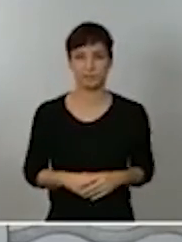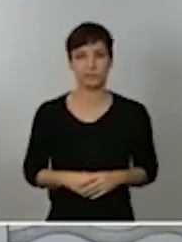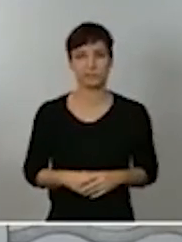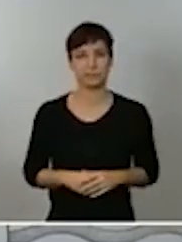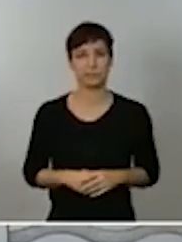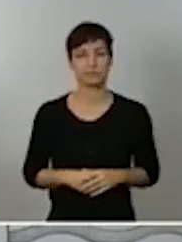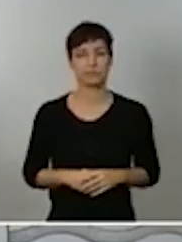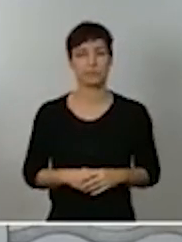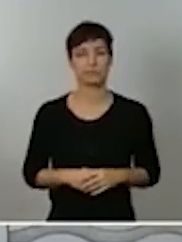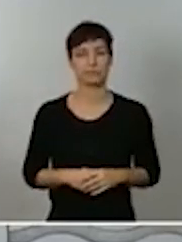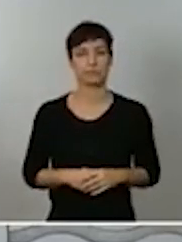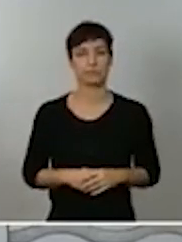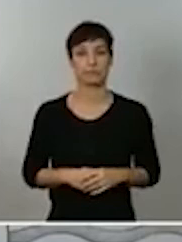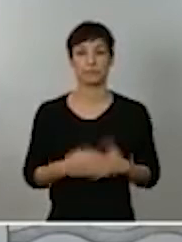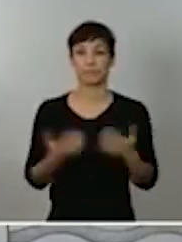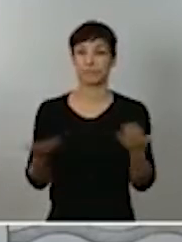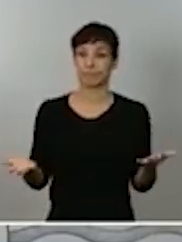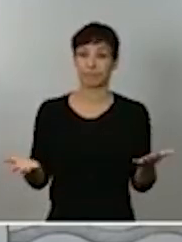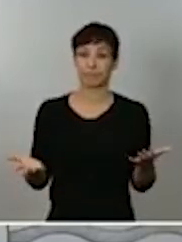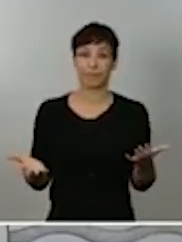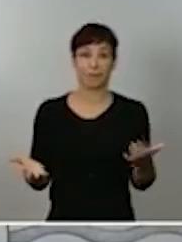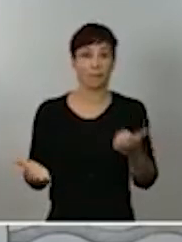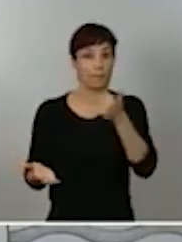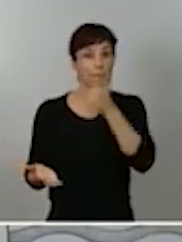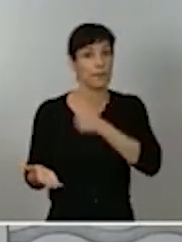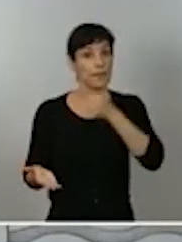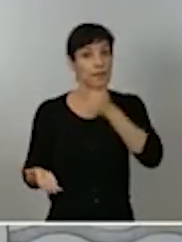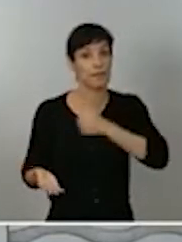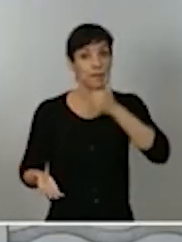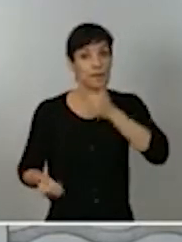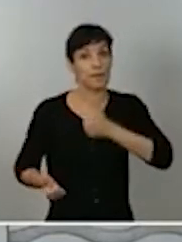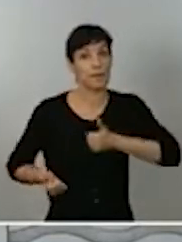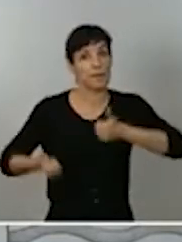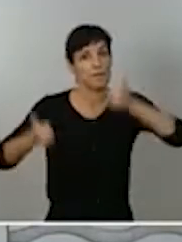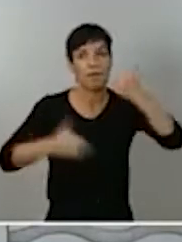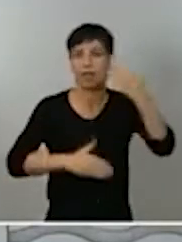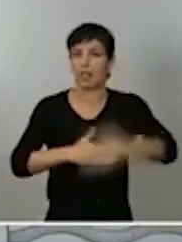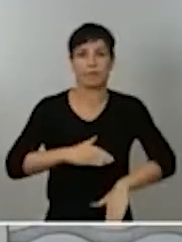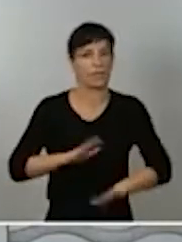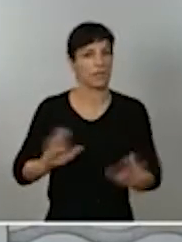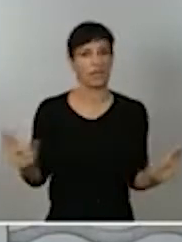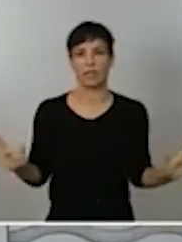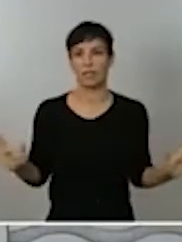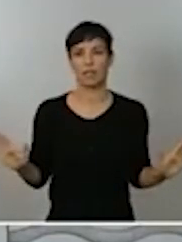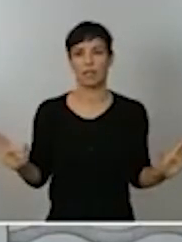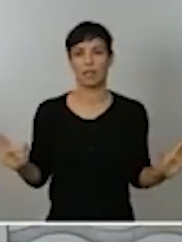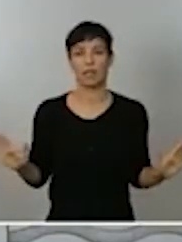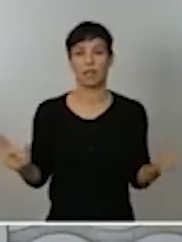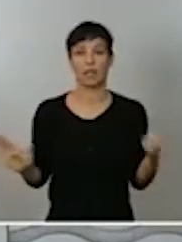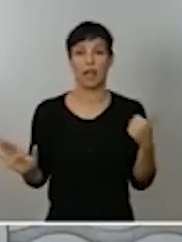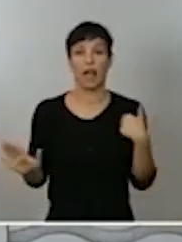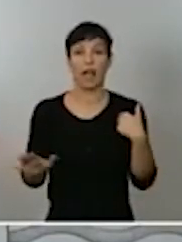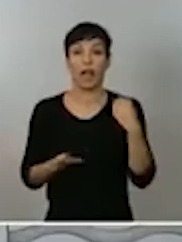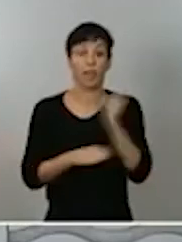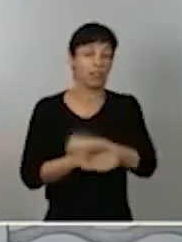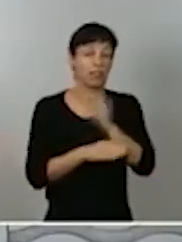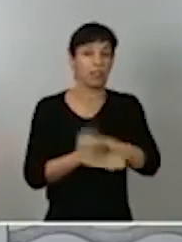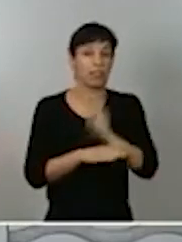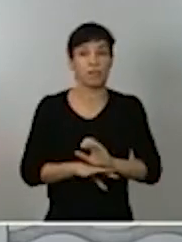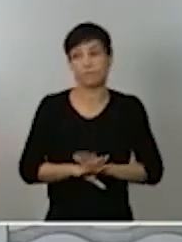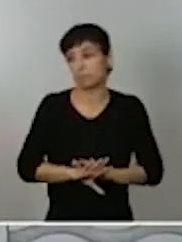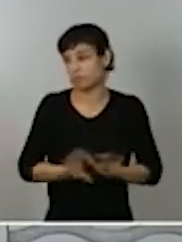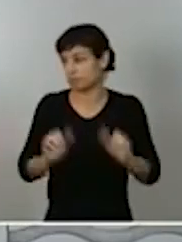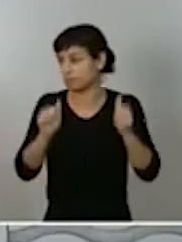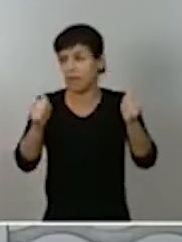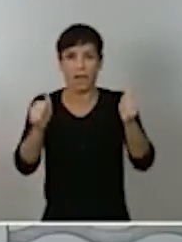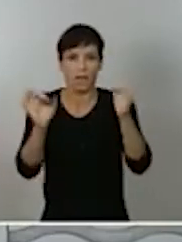A partir de aquí, la paciencia tiene un límite. No hay más ciego que el que no quiere ver. En consecuencia, hay que tomar